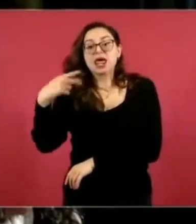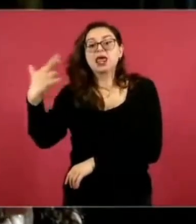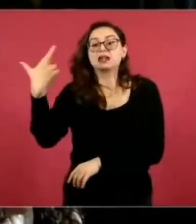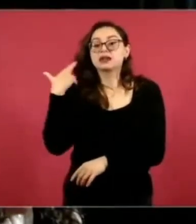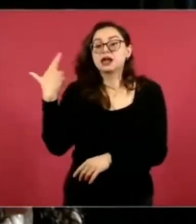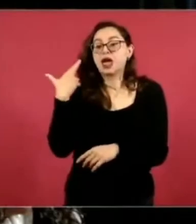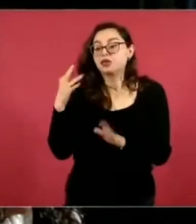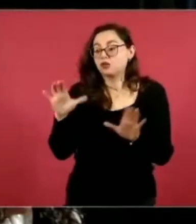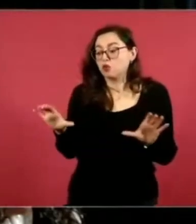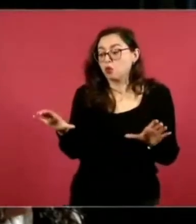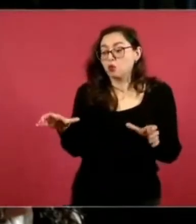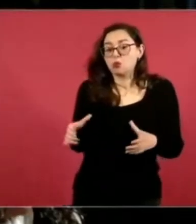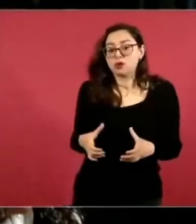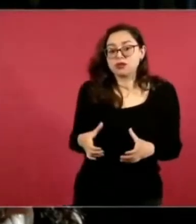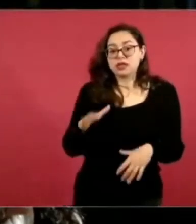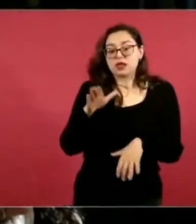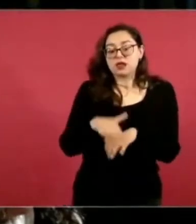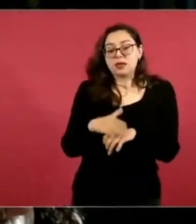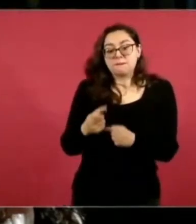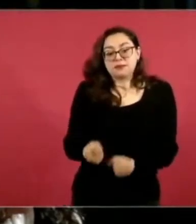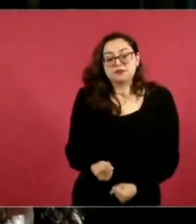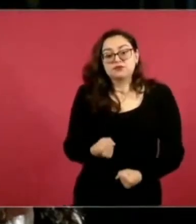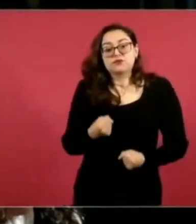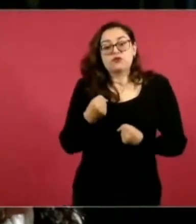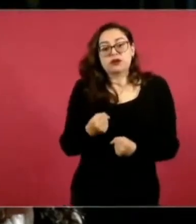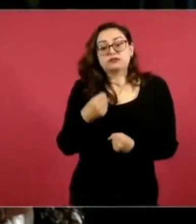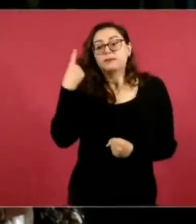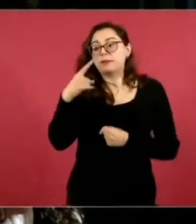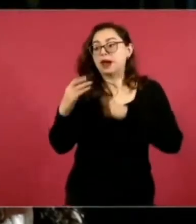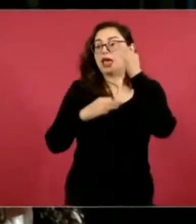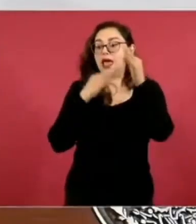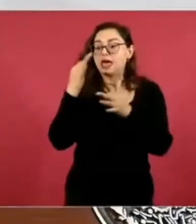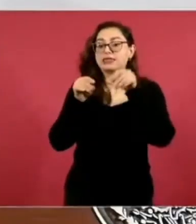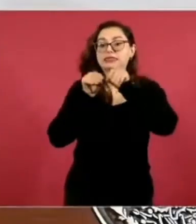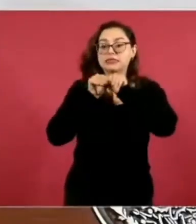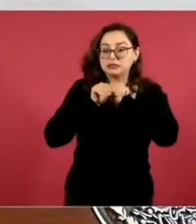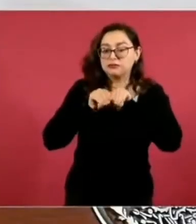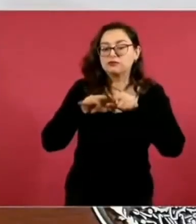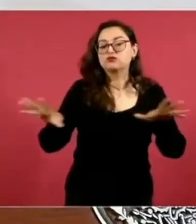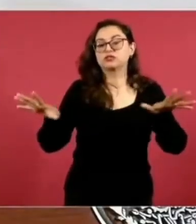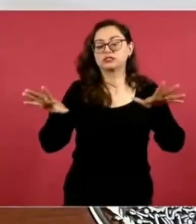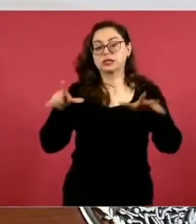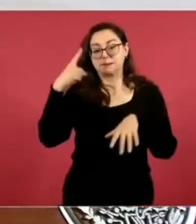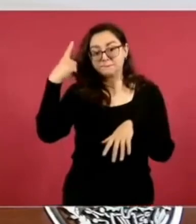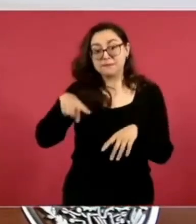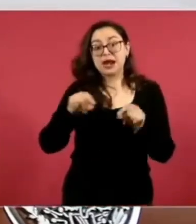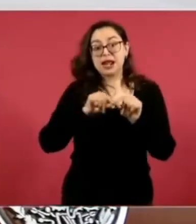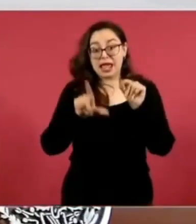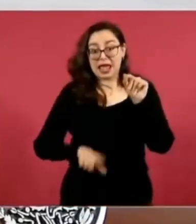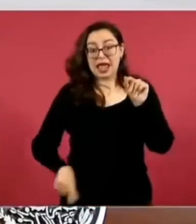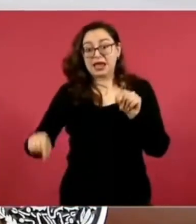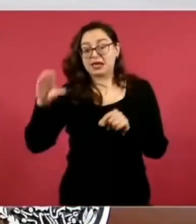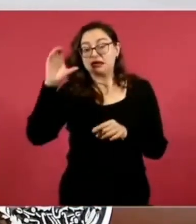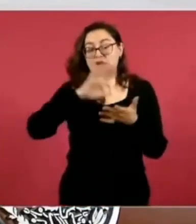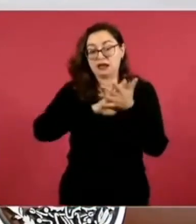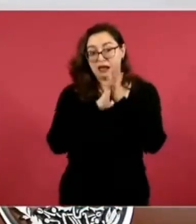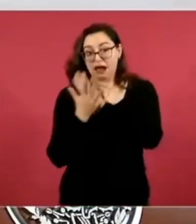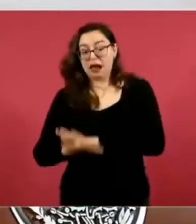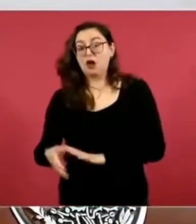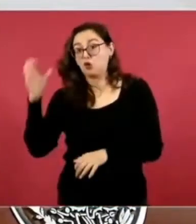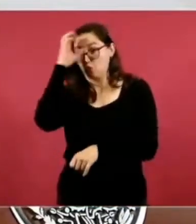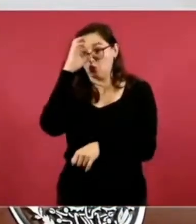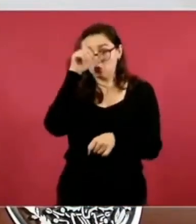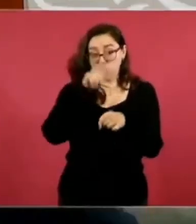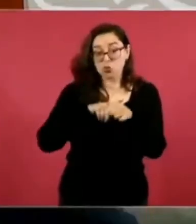fortalecernos para tener más herramientas para apoyar esta transformación, este cambio cultural que es tan